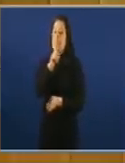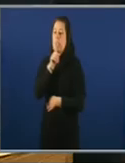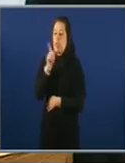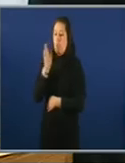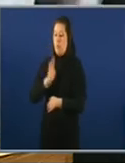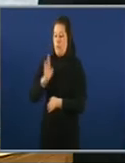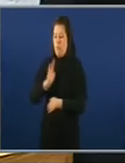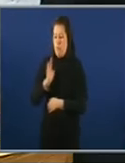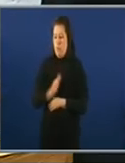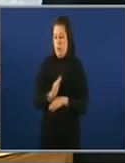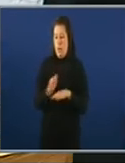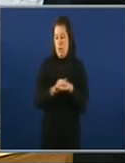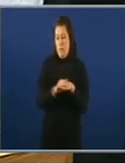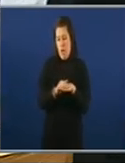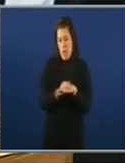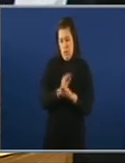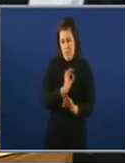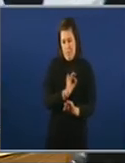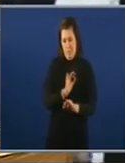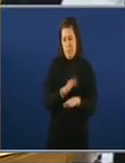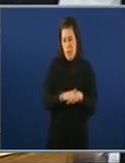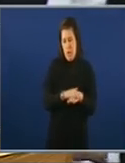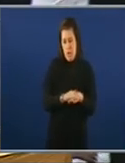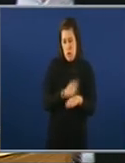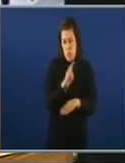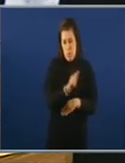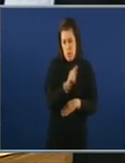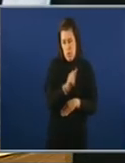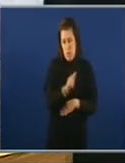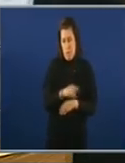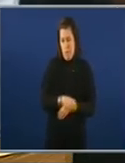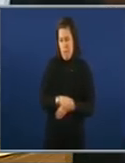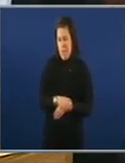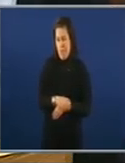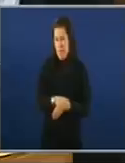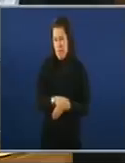Perdón un momento señor Pui Perdón un momento Señora Pontón